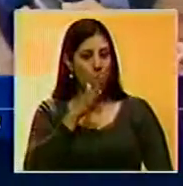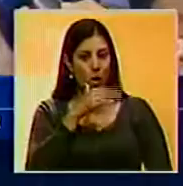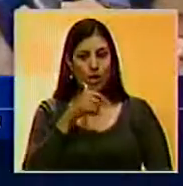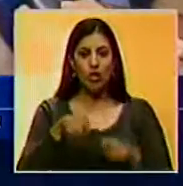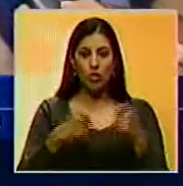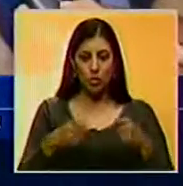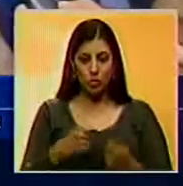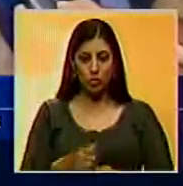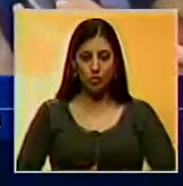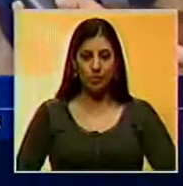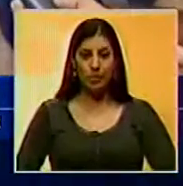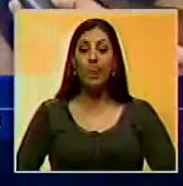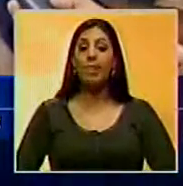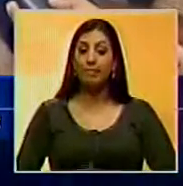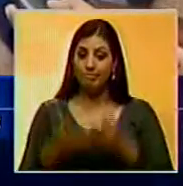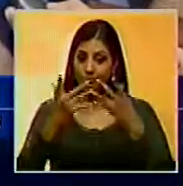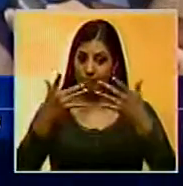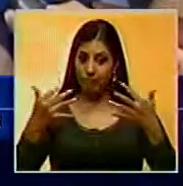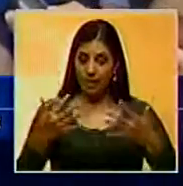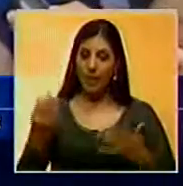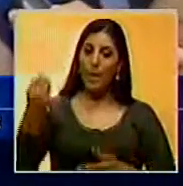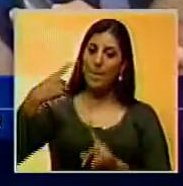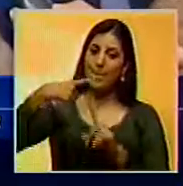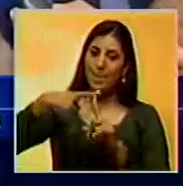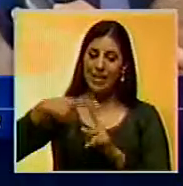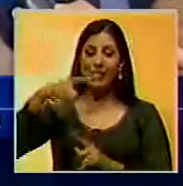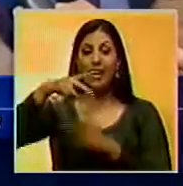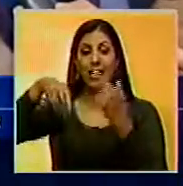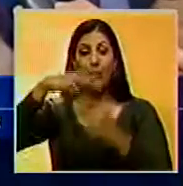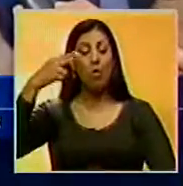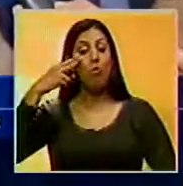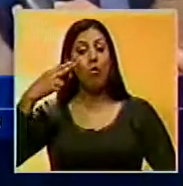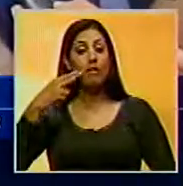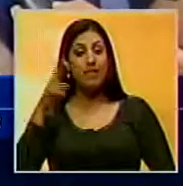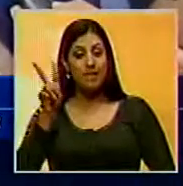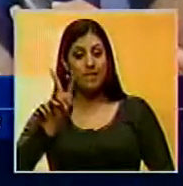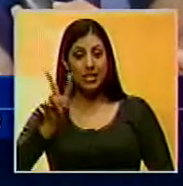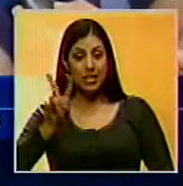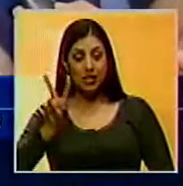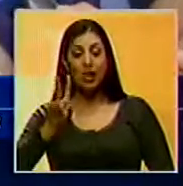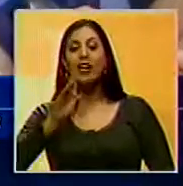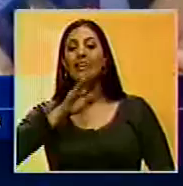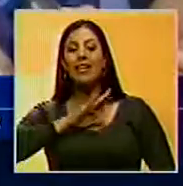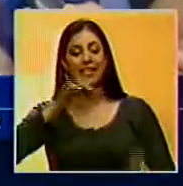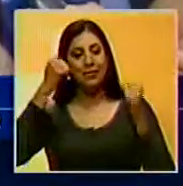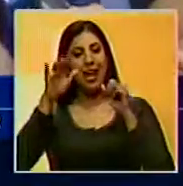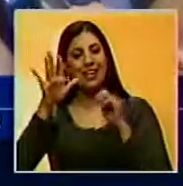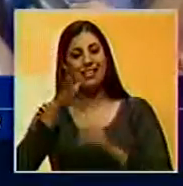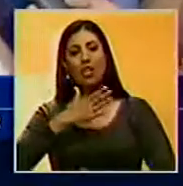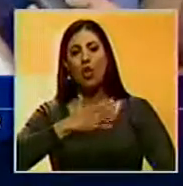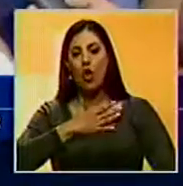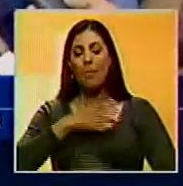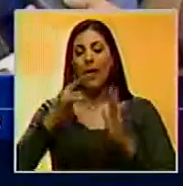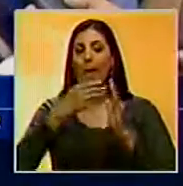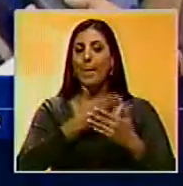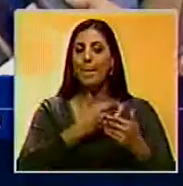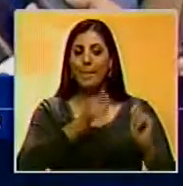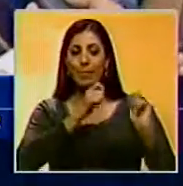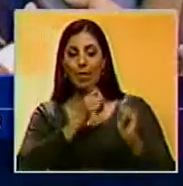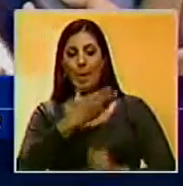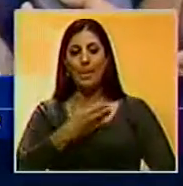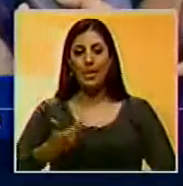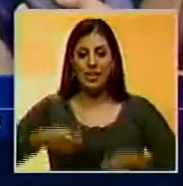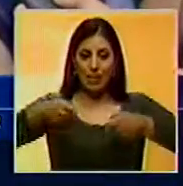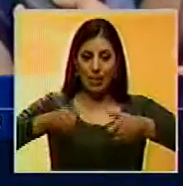destructivo. En el texto añaden que la República Bolivariana de Venezuela, en ejercicio legítimo de la presidencia pro